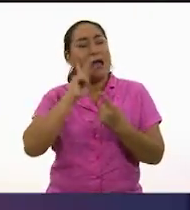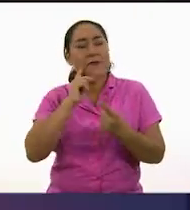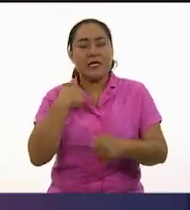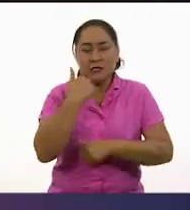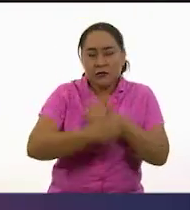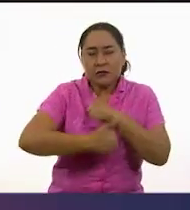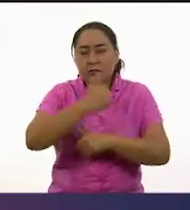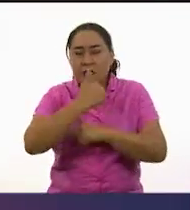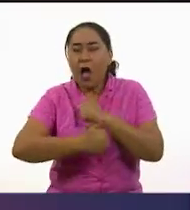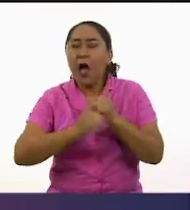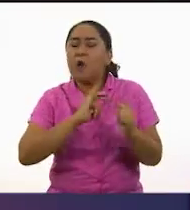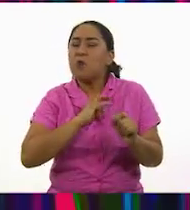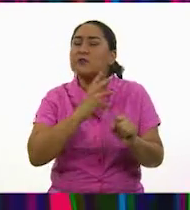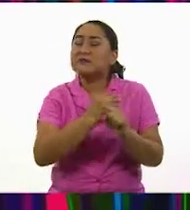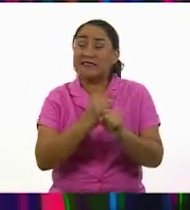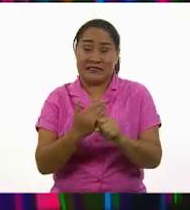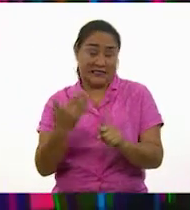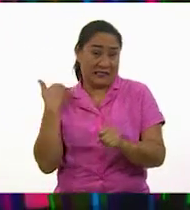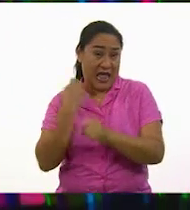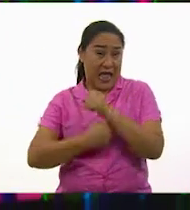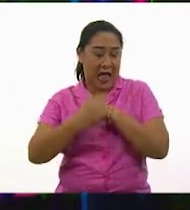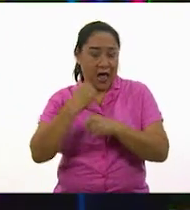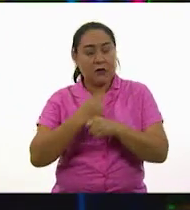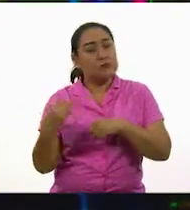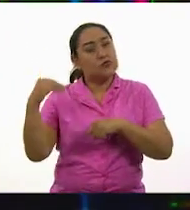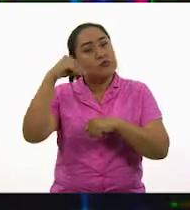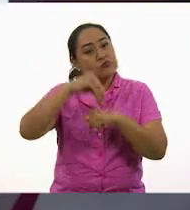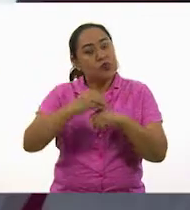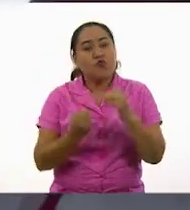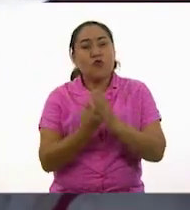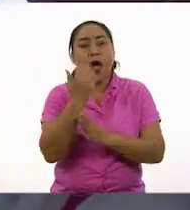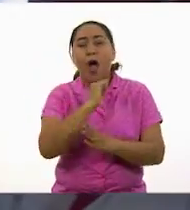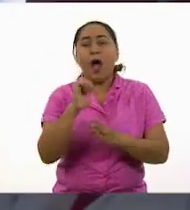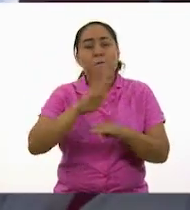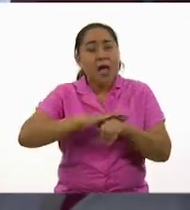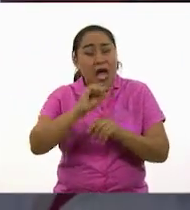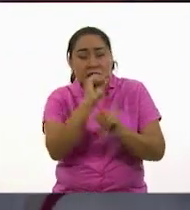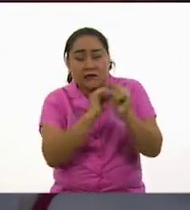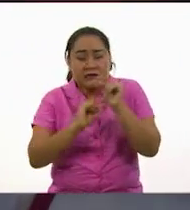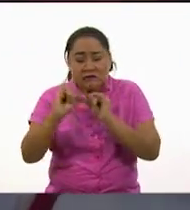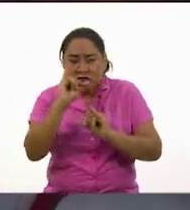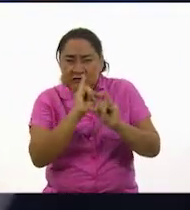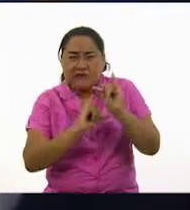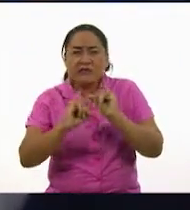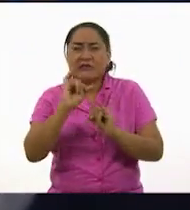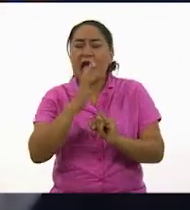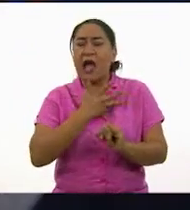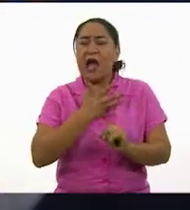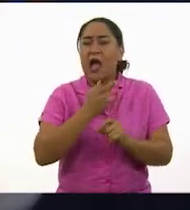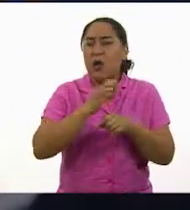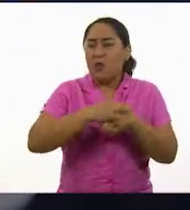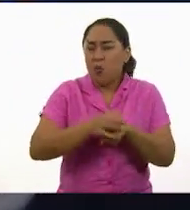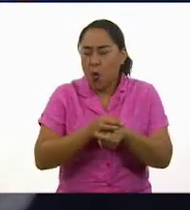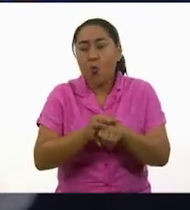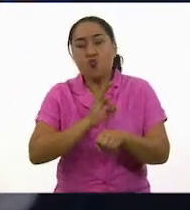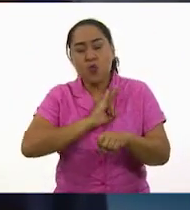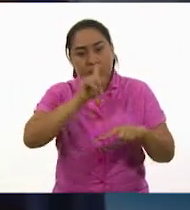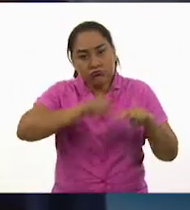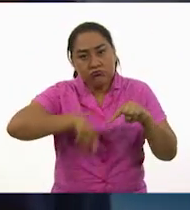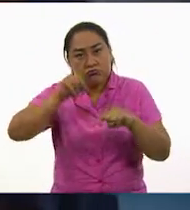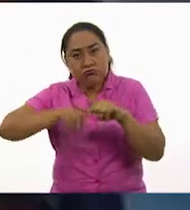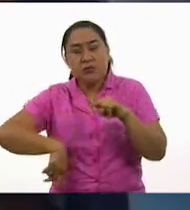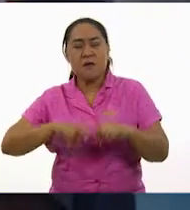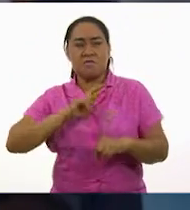más había encontrado. Hace unos años, innovamos en el mundo de la nanotecnología, creando una nueva molécula capaz de matar virus,